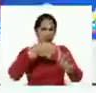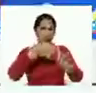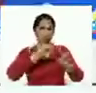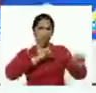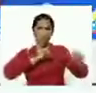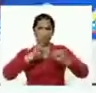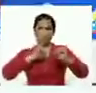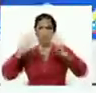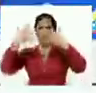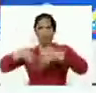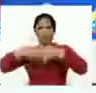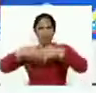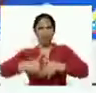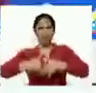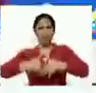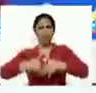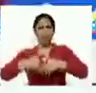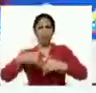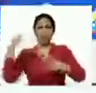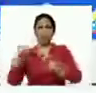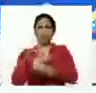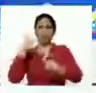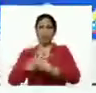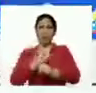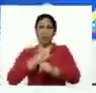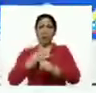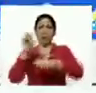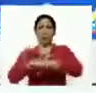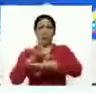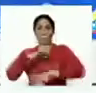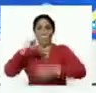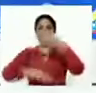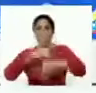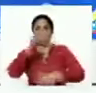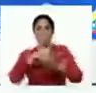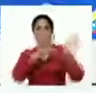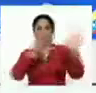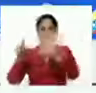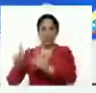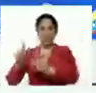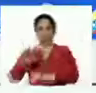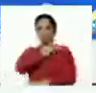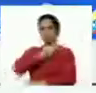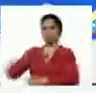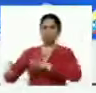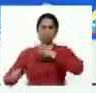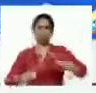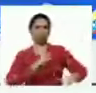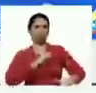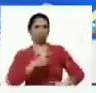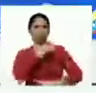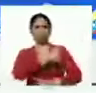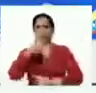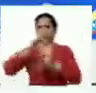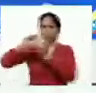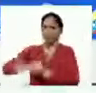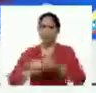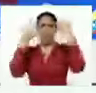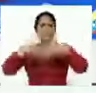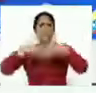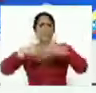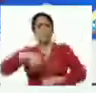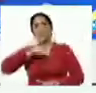motores de la agenda económica productiva desde el año 2016, ordenando cada motor con